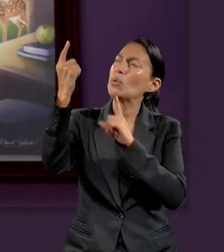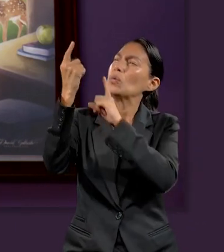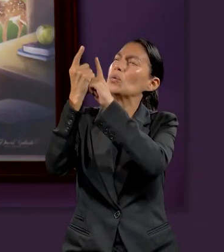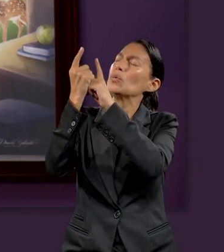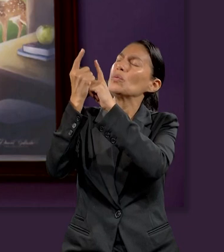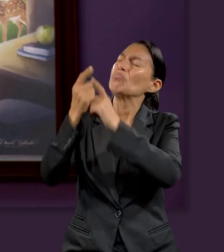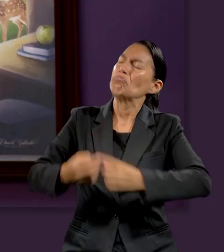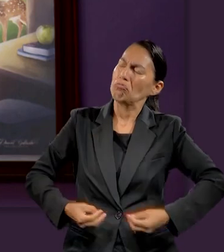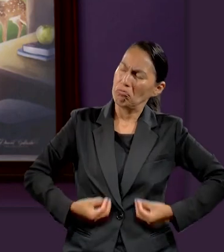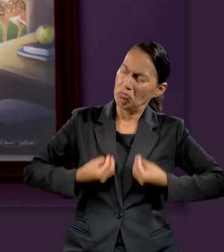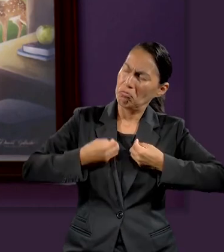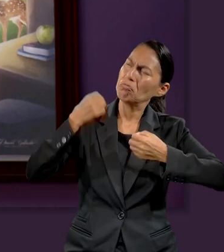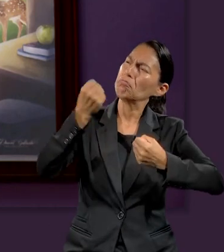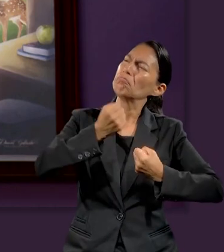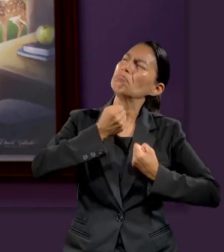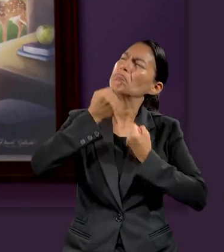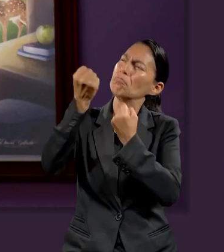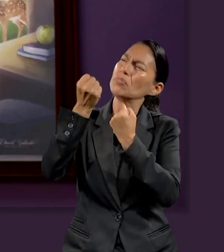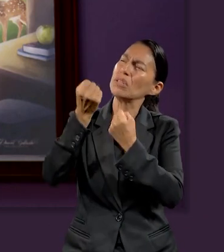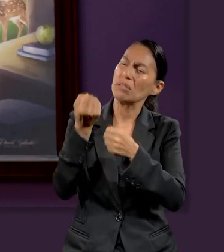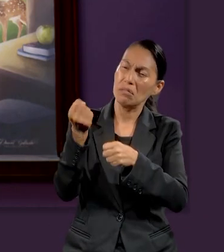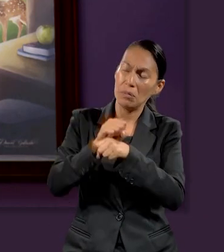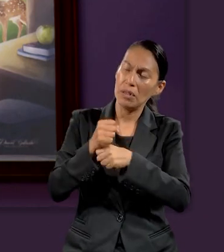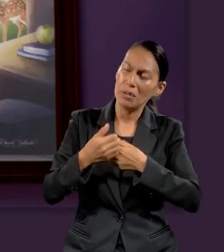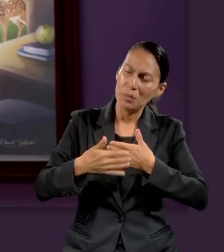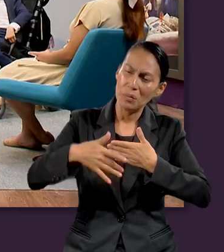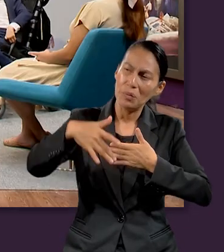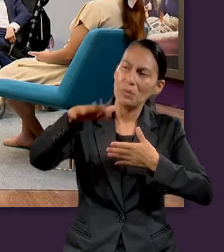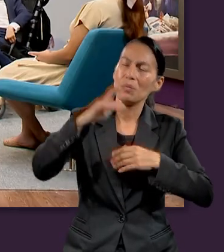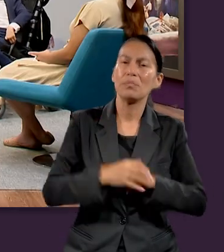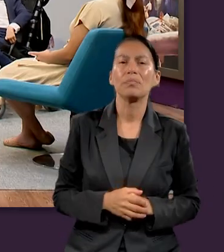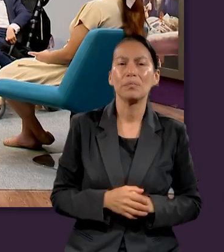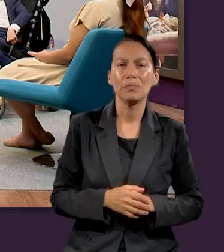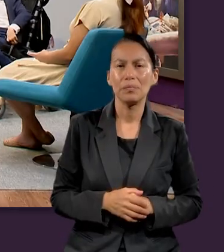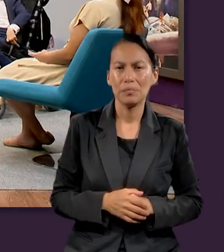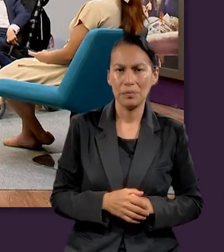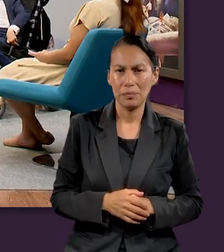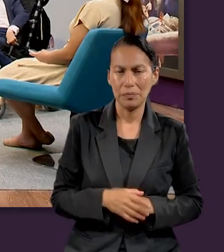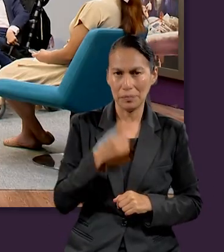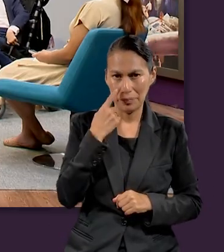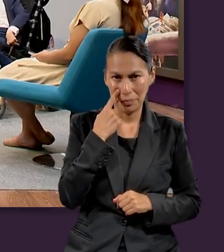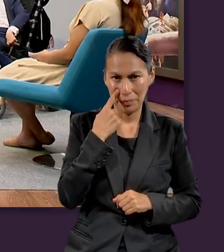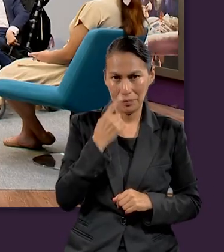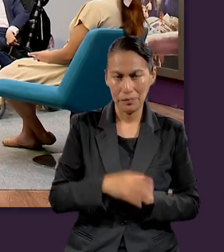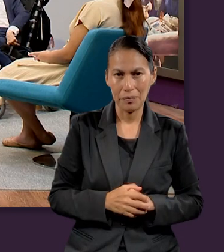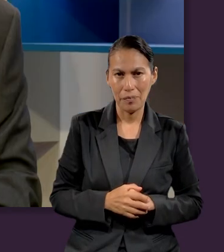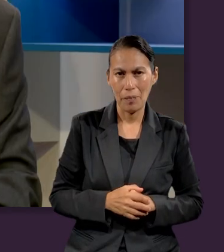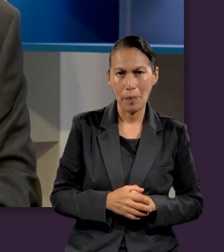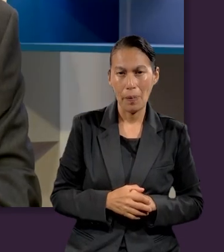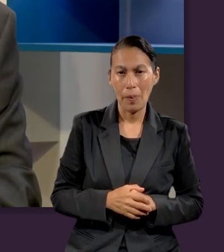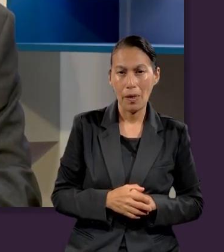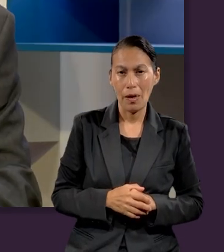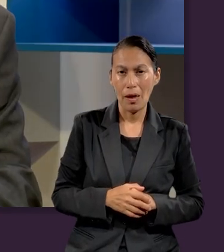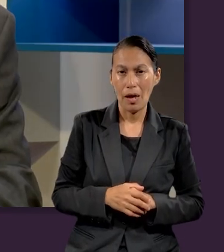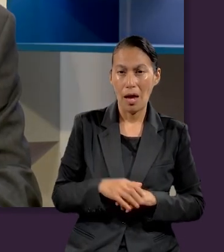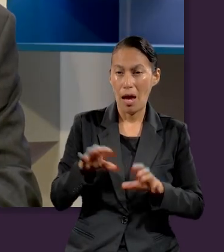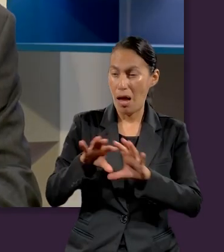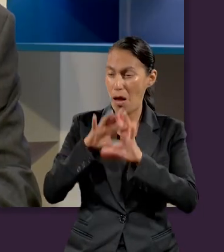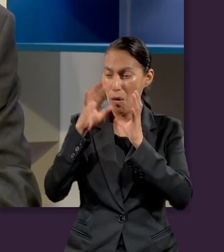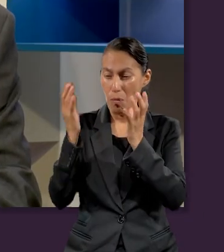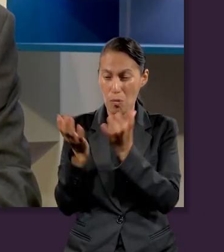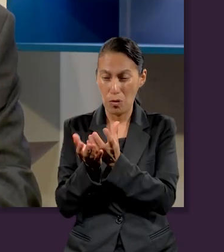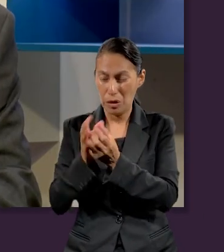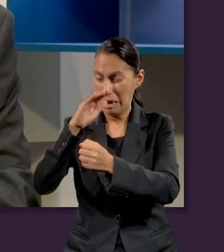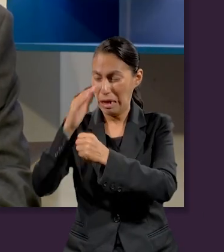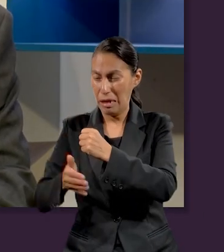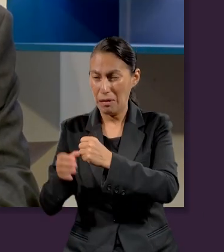para renovarnos para la siguiente semana. Miren, el último sábado de la